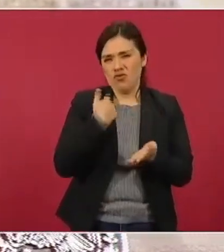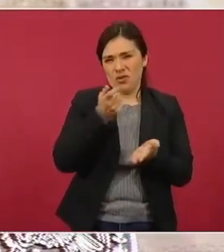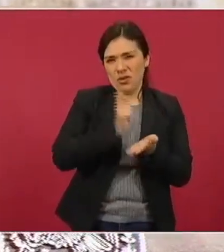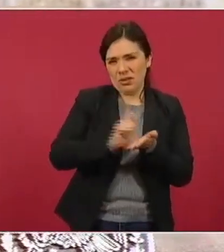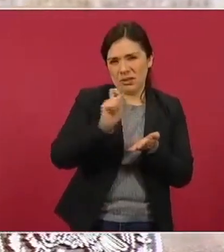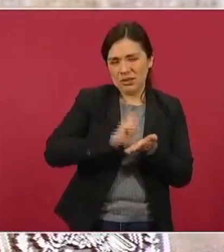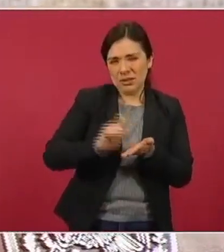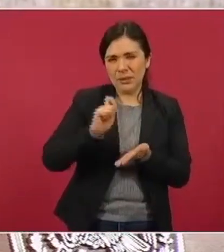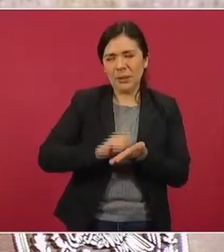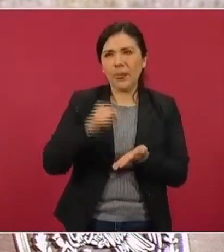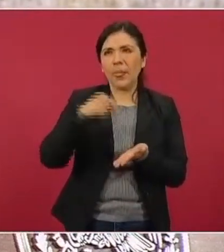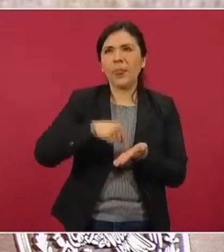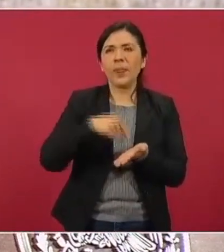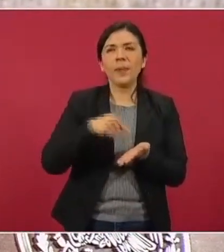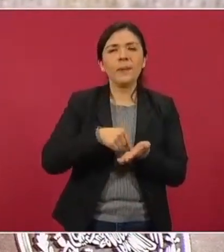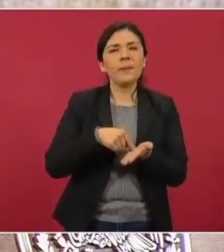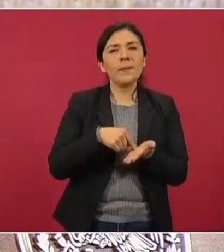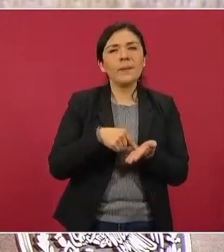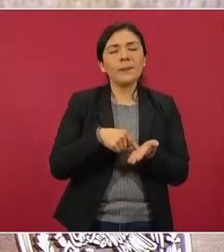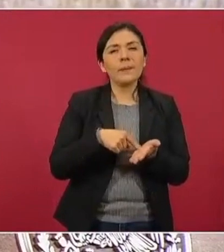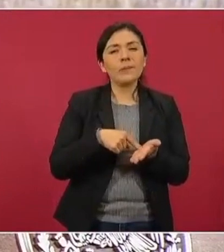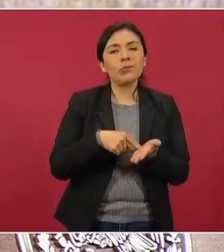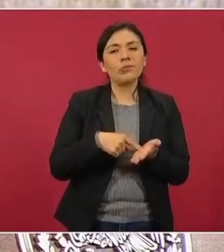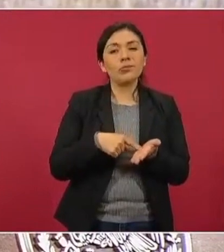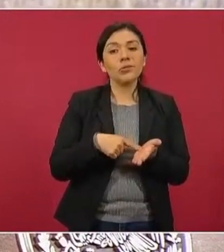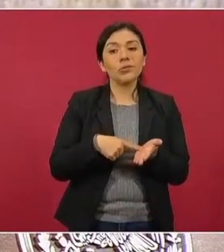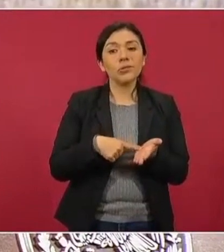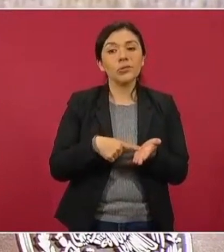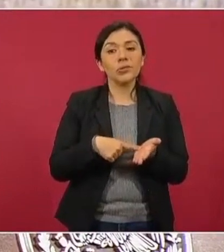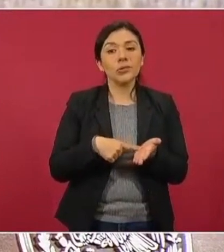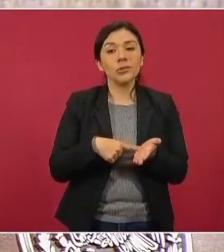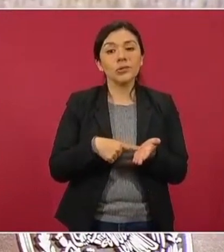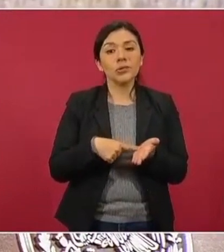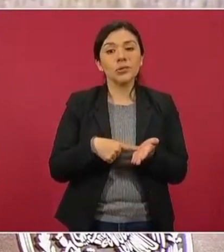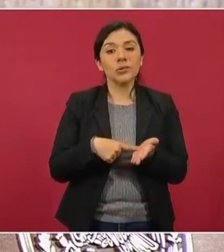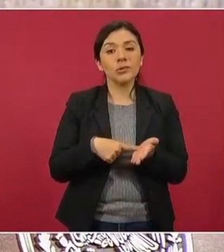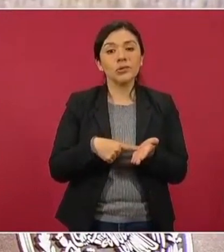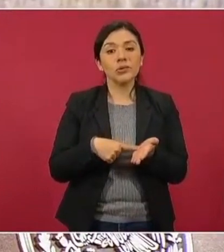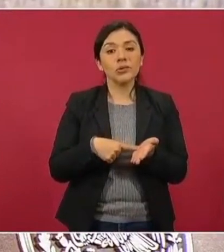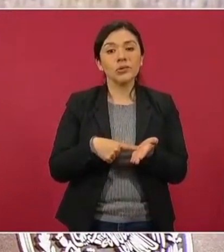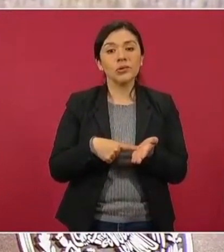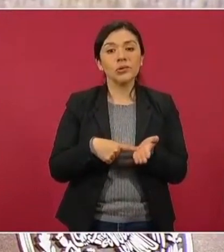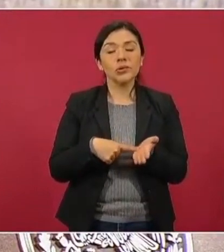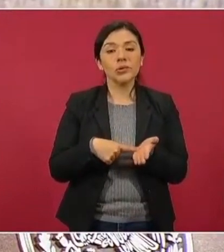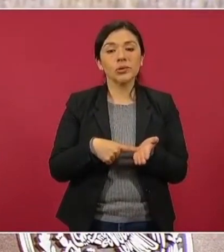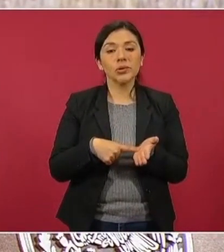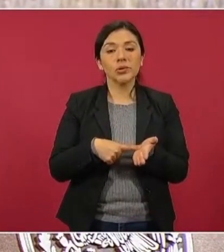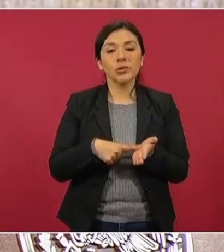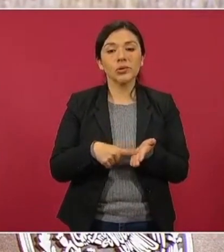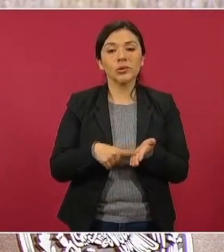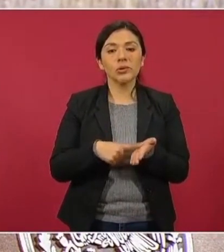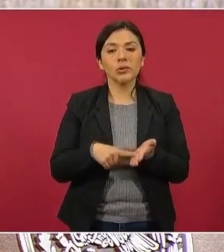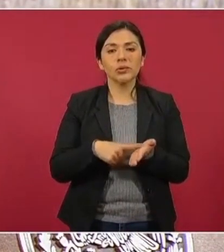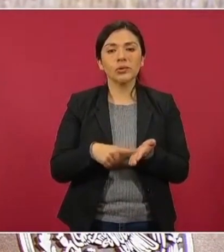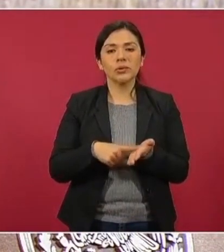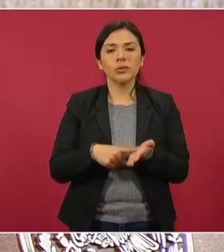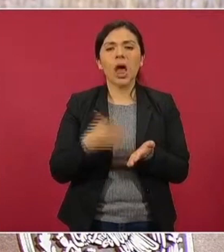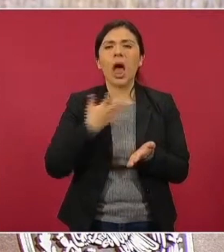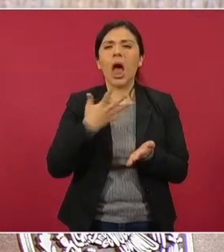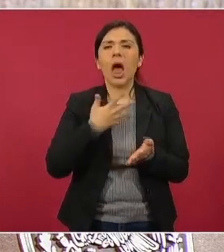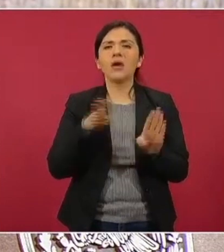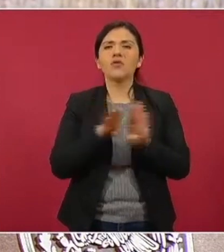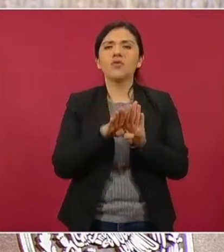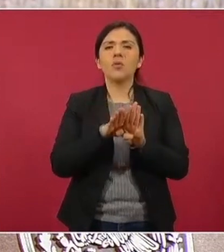donde hago un comparativo